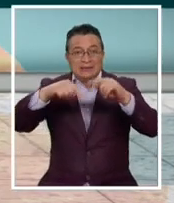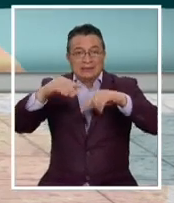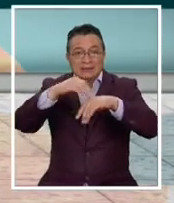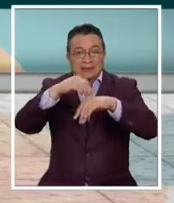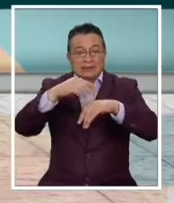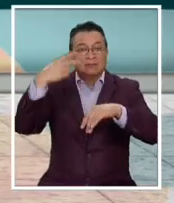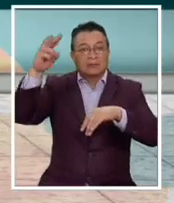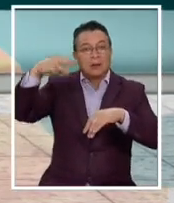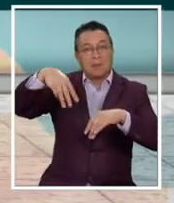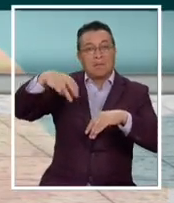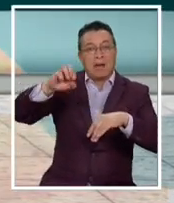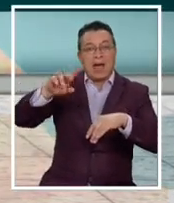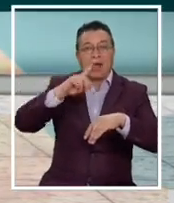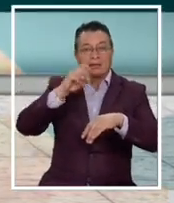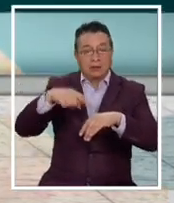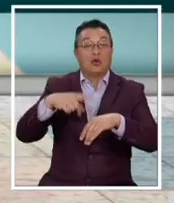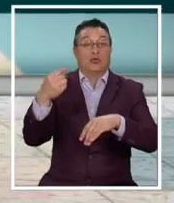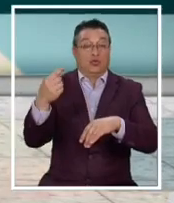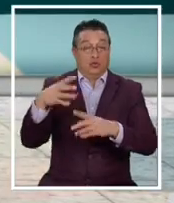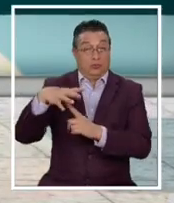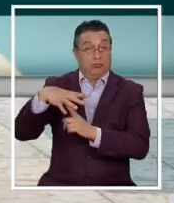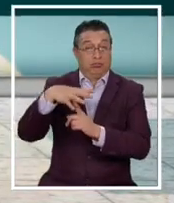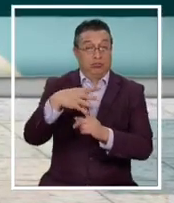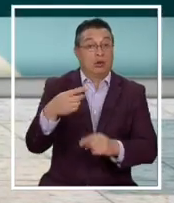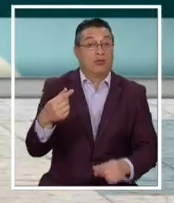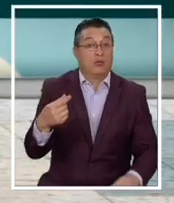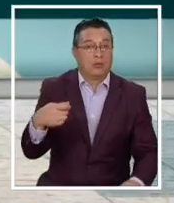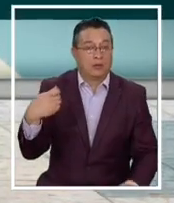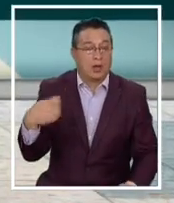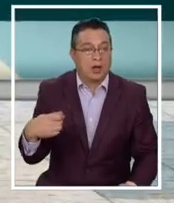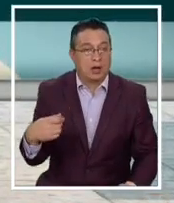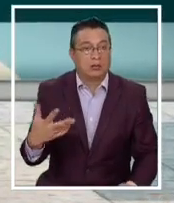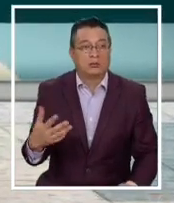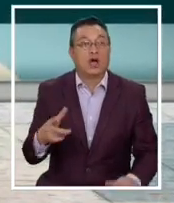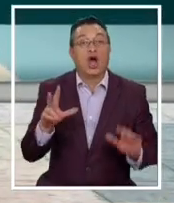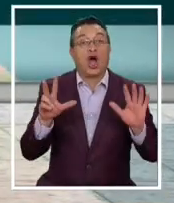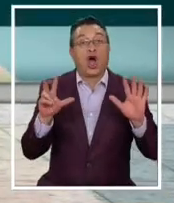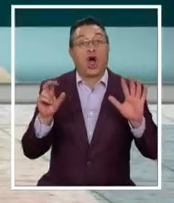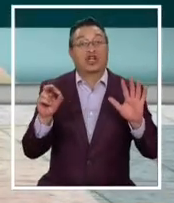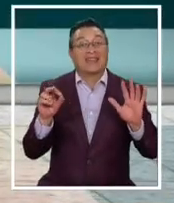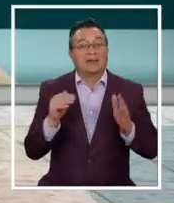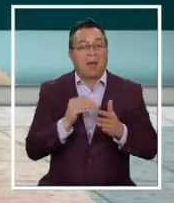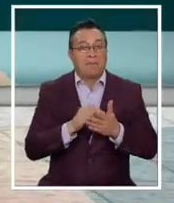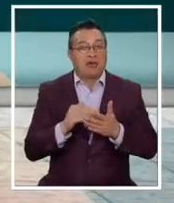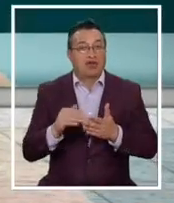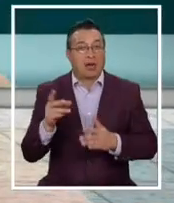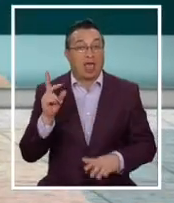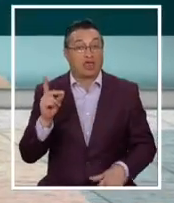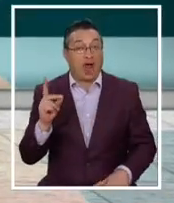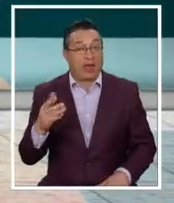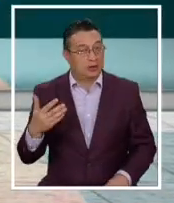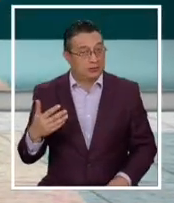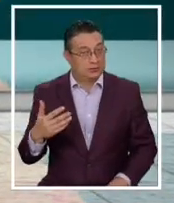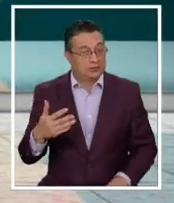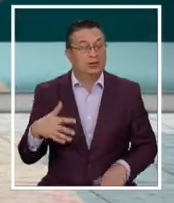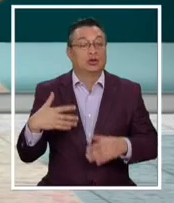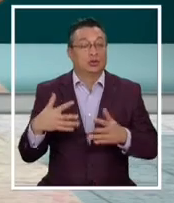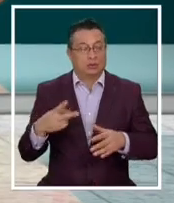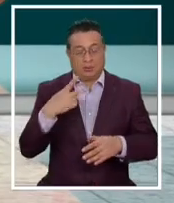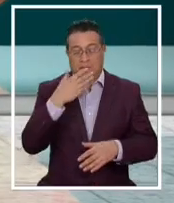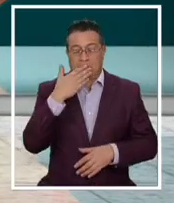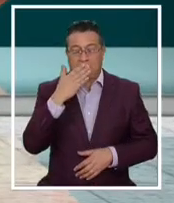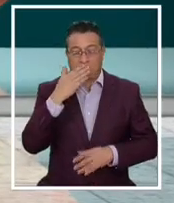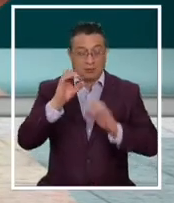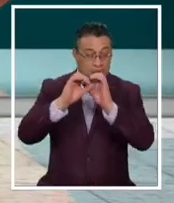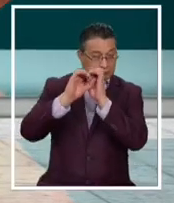tiene un valor adivinaco, ni más o menos, 80 millones de dólares. Escuchemos al astrofísico Juan